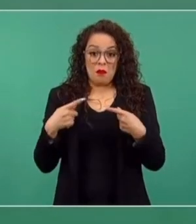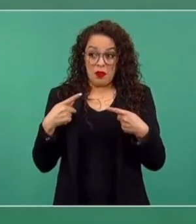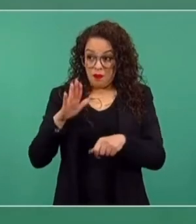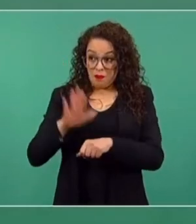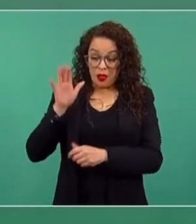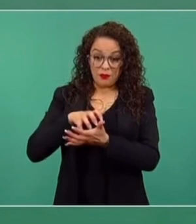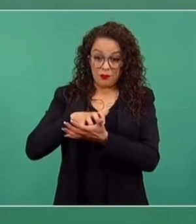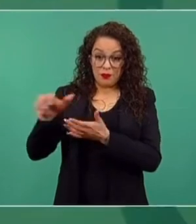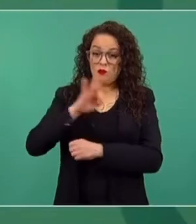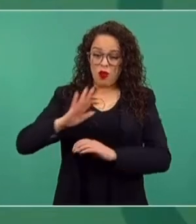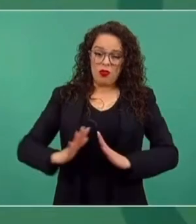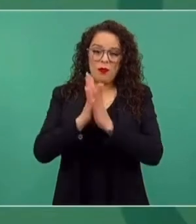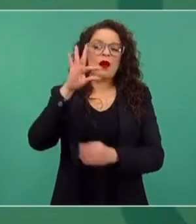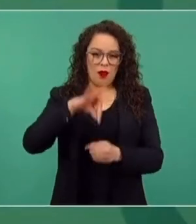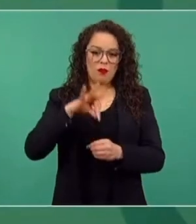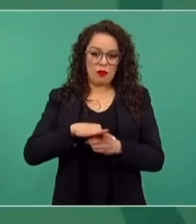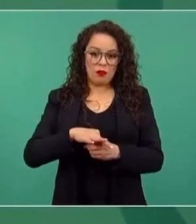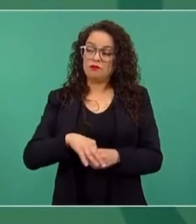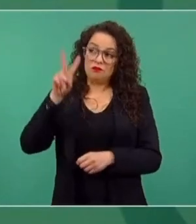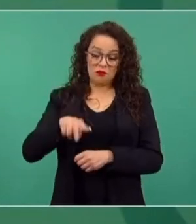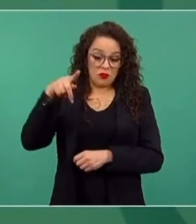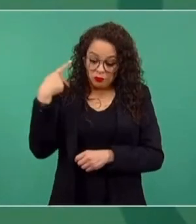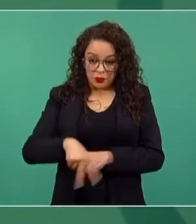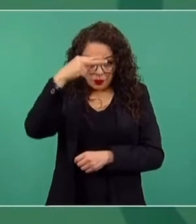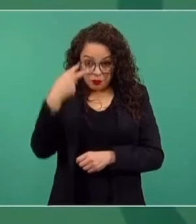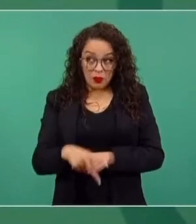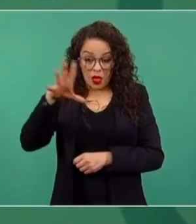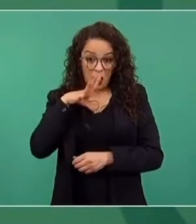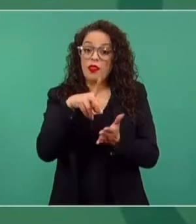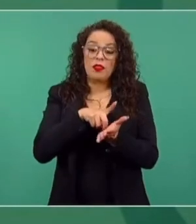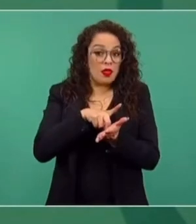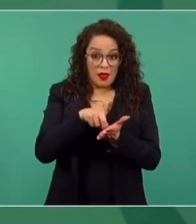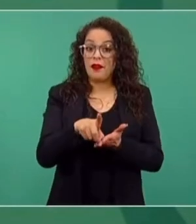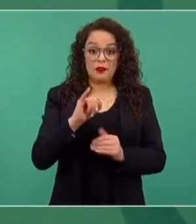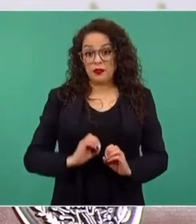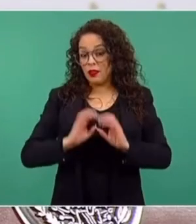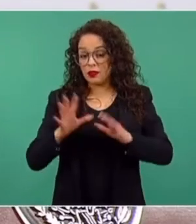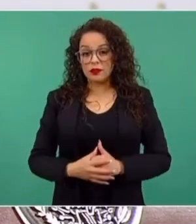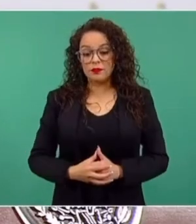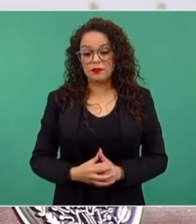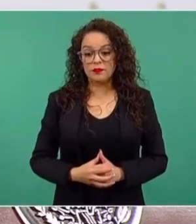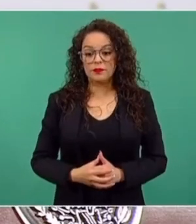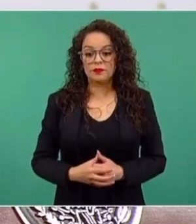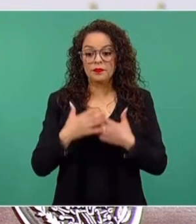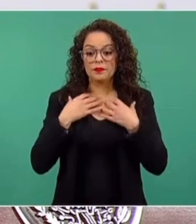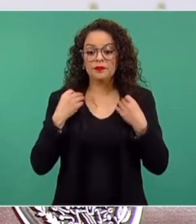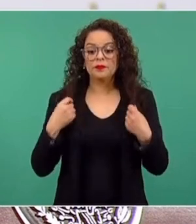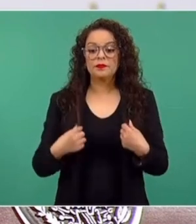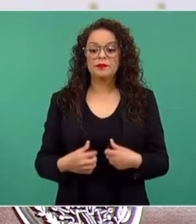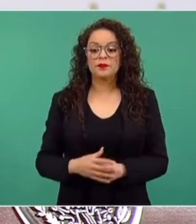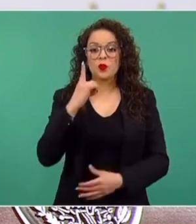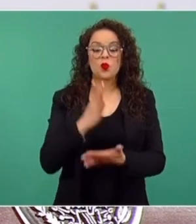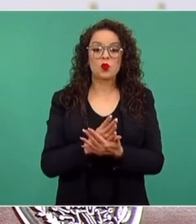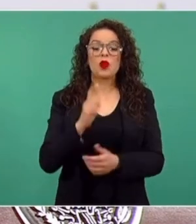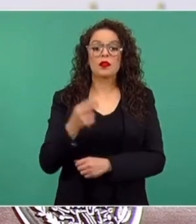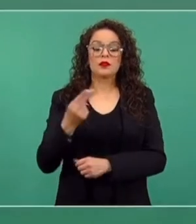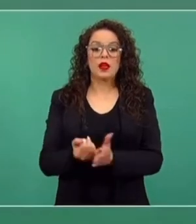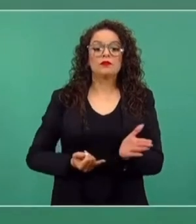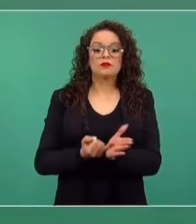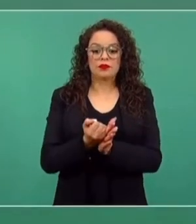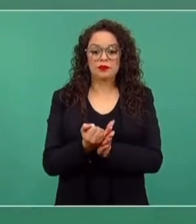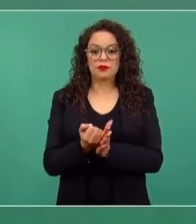mayoría de nuestros paisanos puedan participar. Son mexicanos, tienen sus derechos, nada más tenemos que resolver